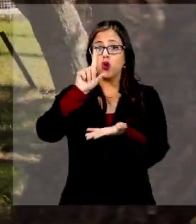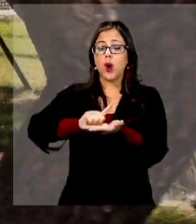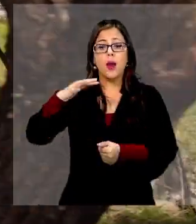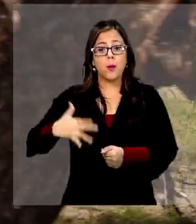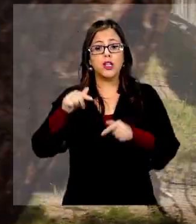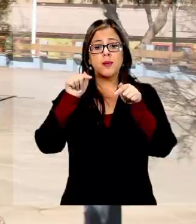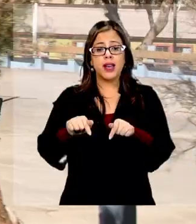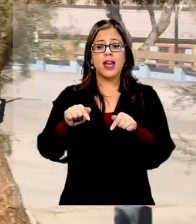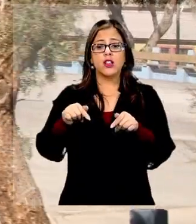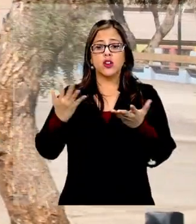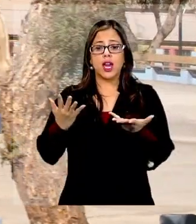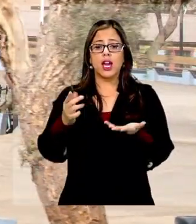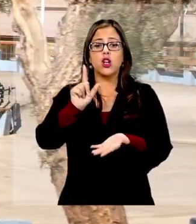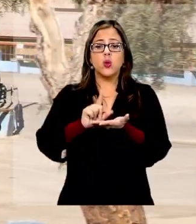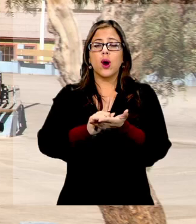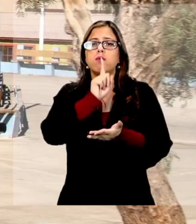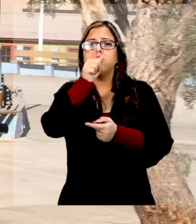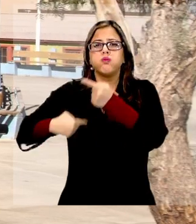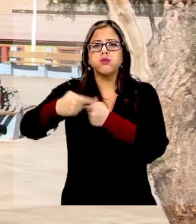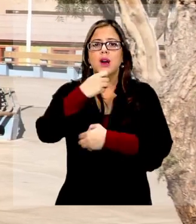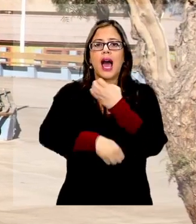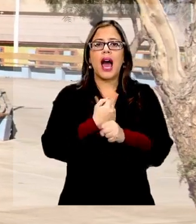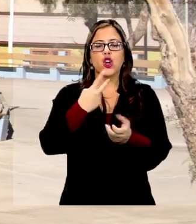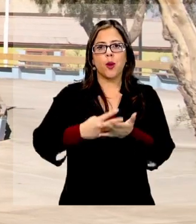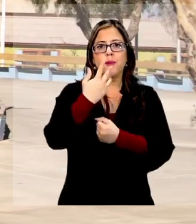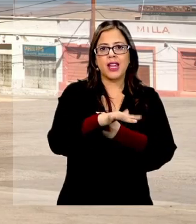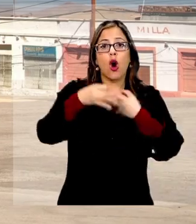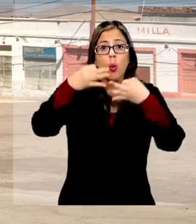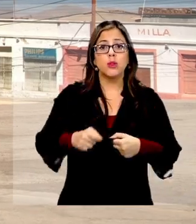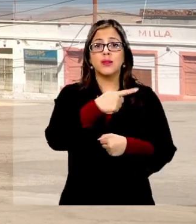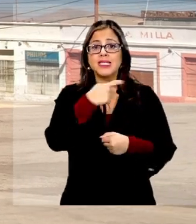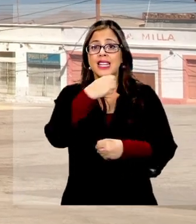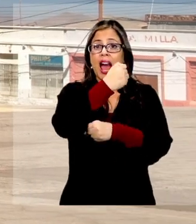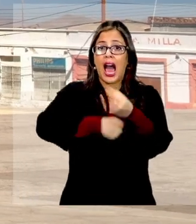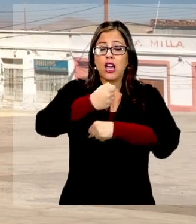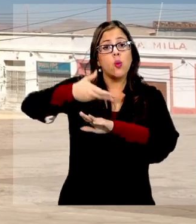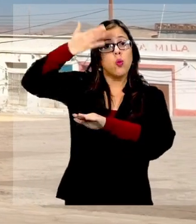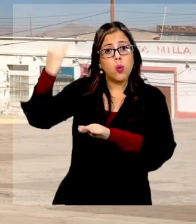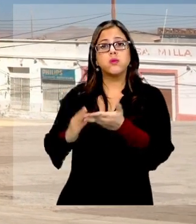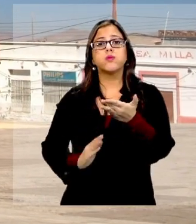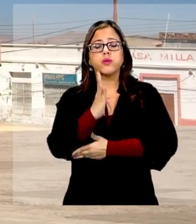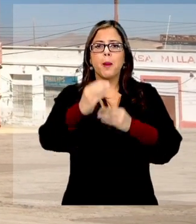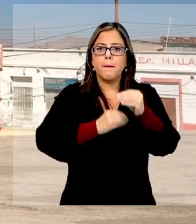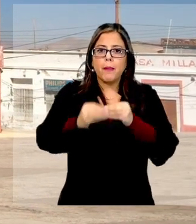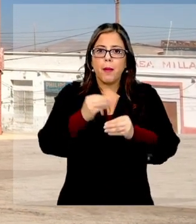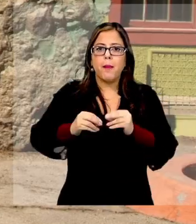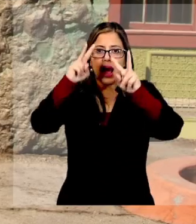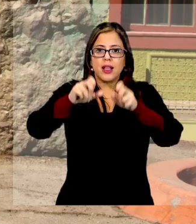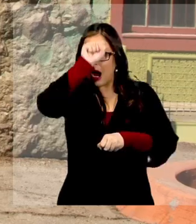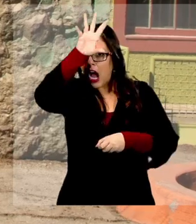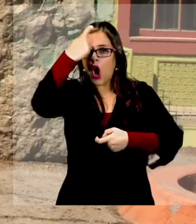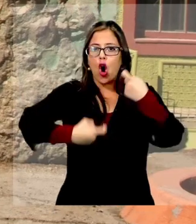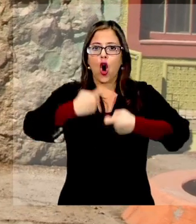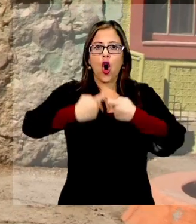la historia nacional, fue declarado zona típica en el año 2015. Justo 100 años antes, había iniciado la producción formal de